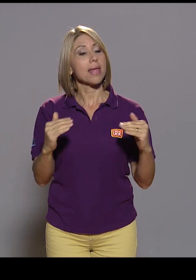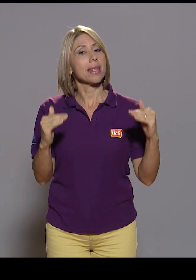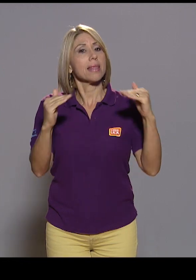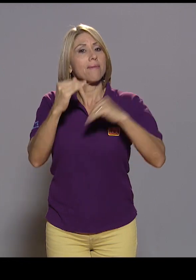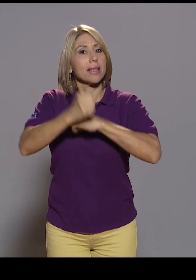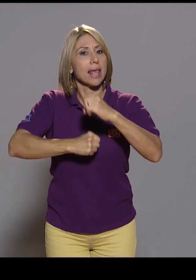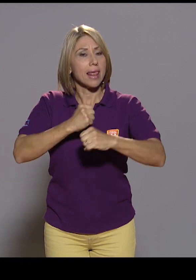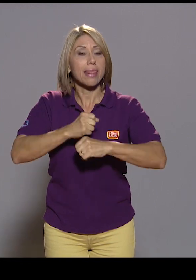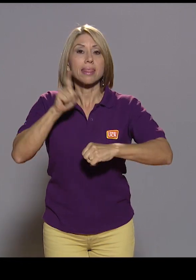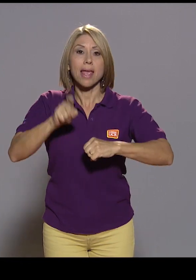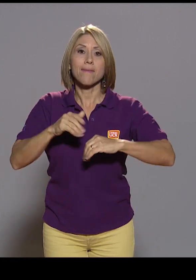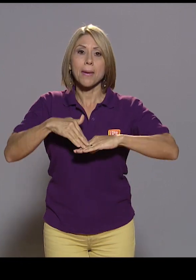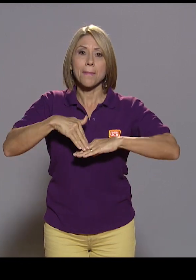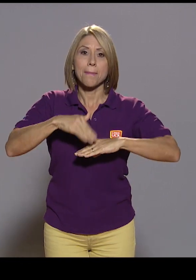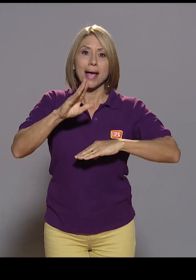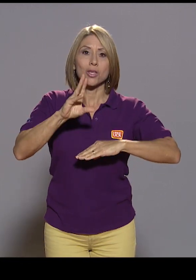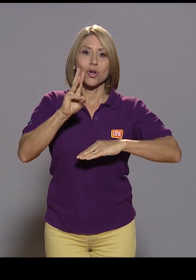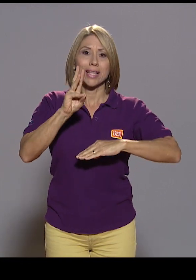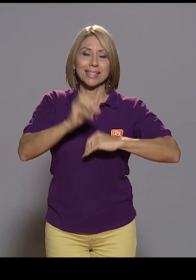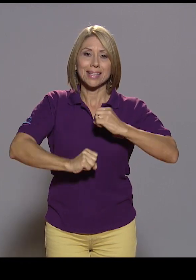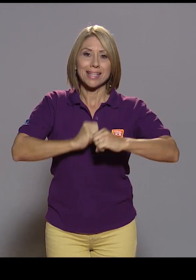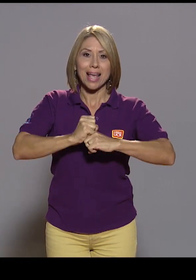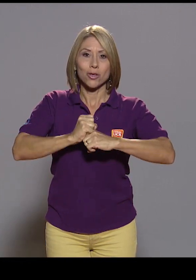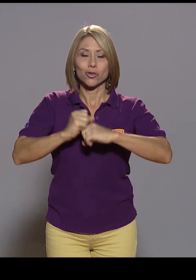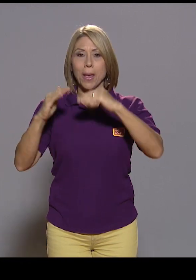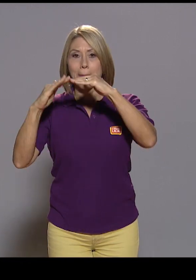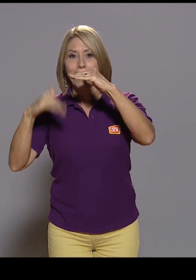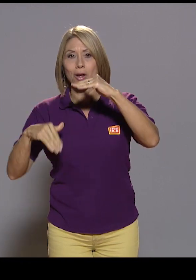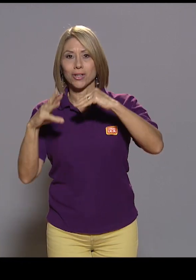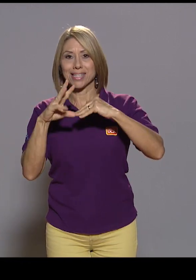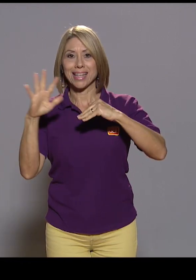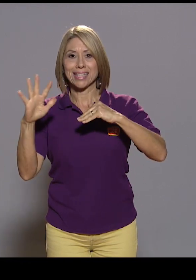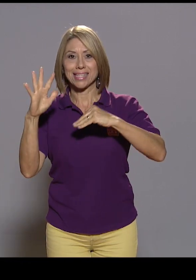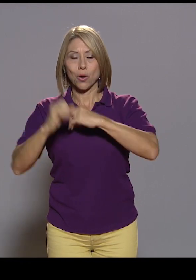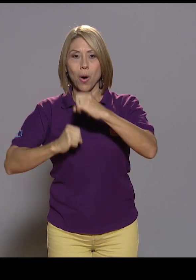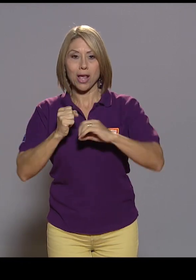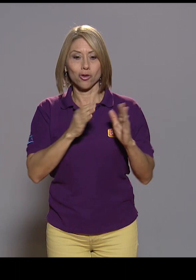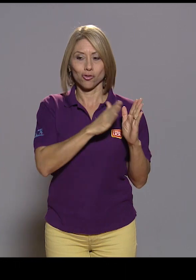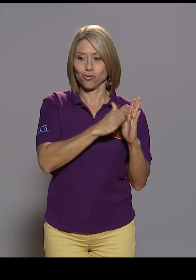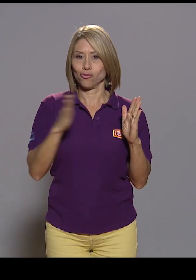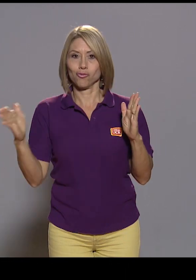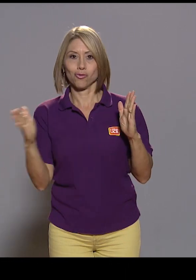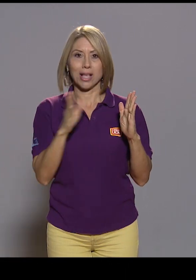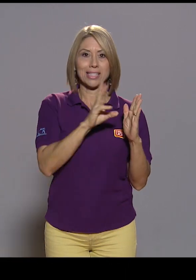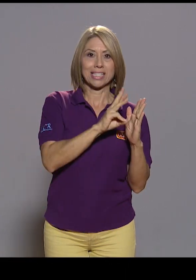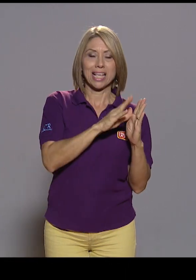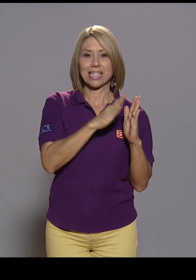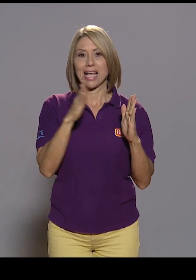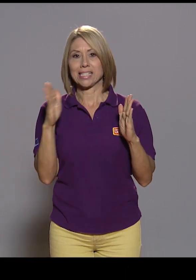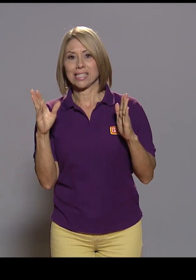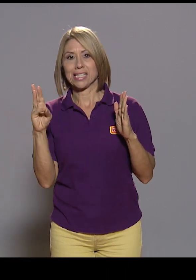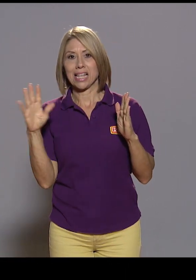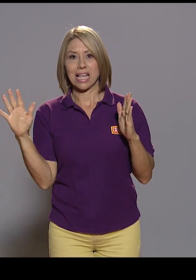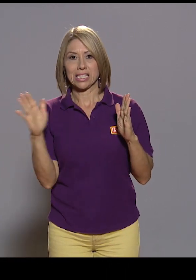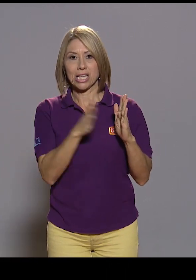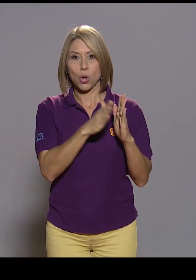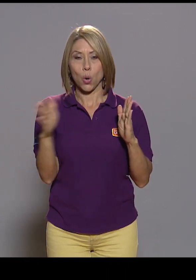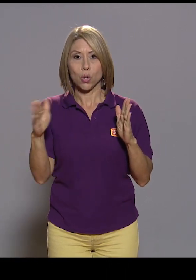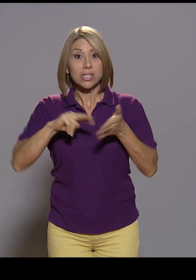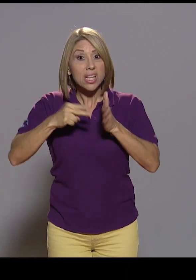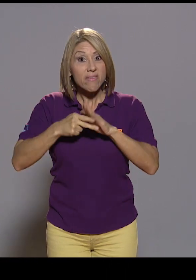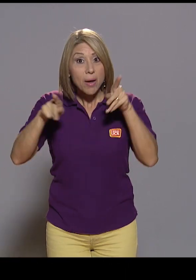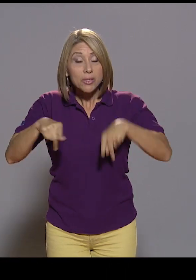ser una persona mayor de 6 años y menor de 65 años. Eso no quiere decir que los adultos mayores van a quedar desprotegidos,